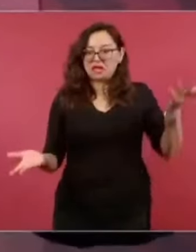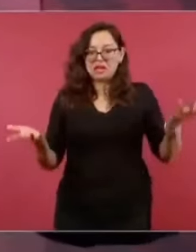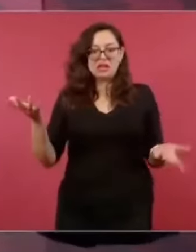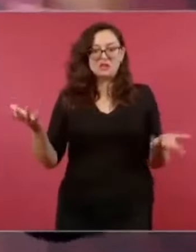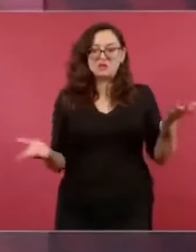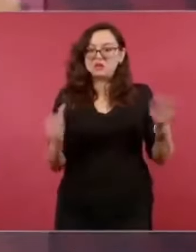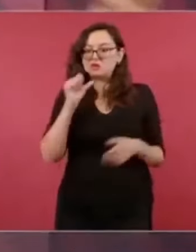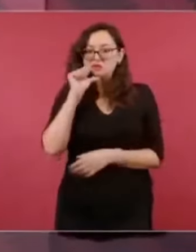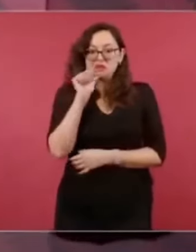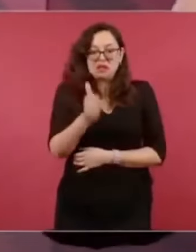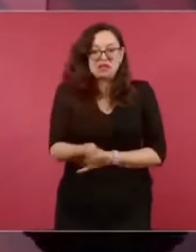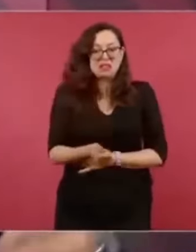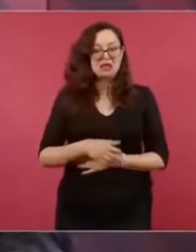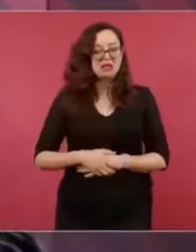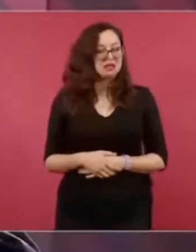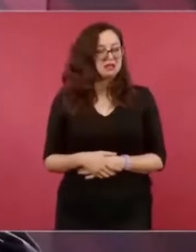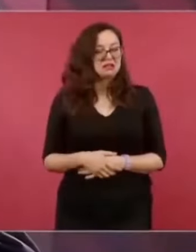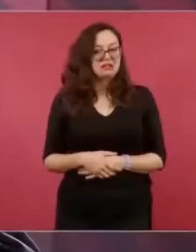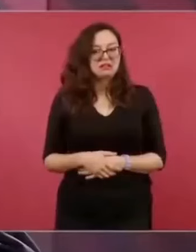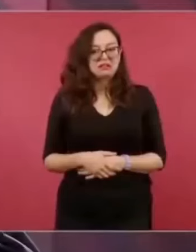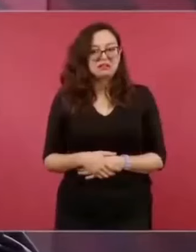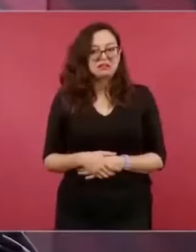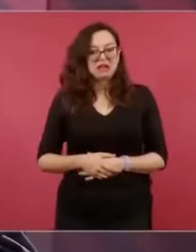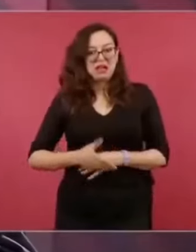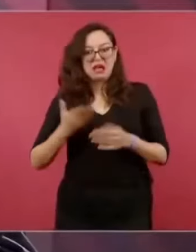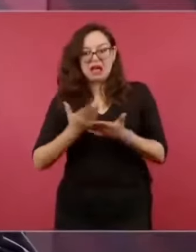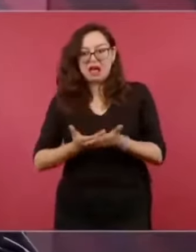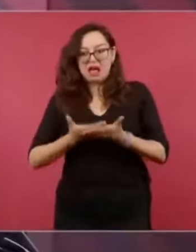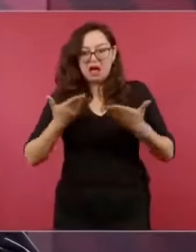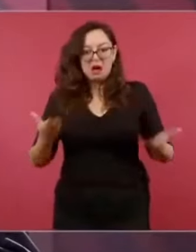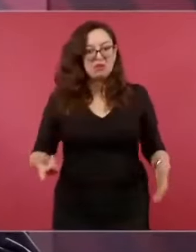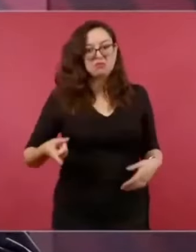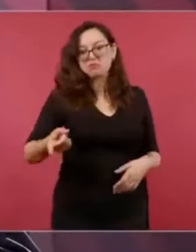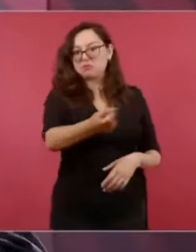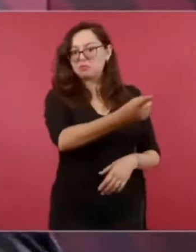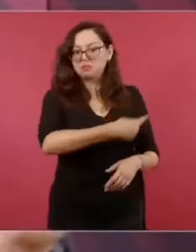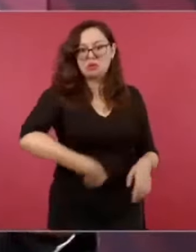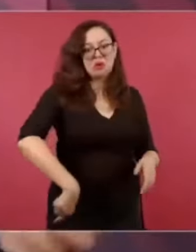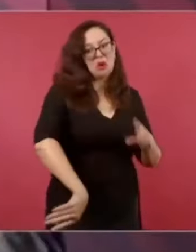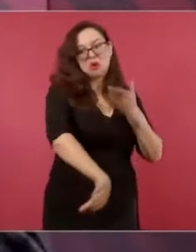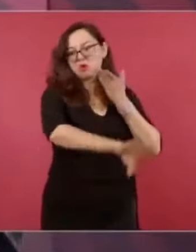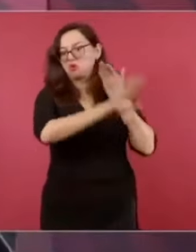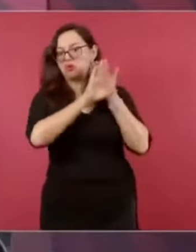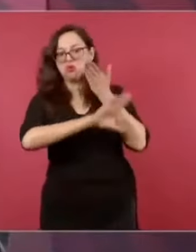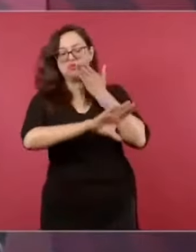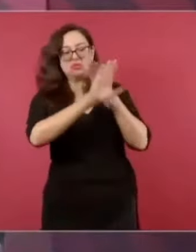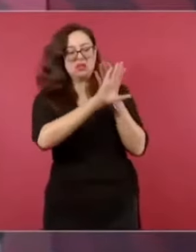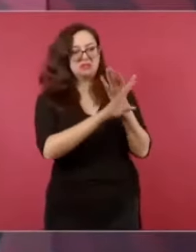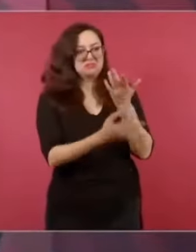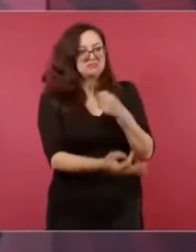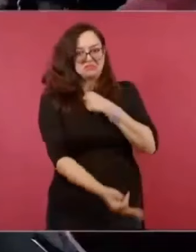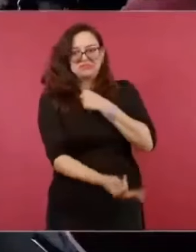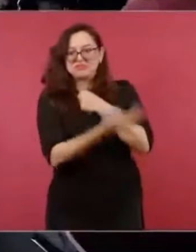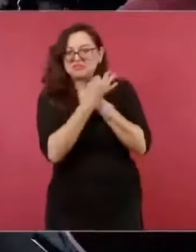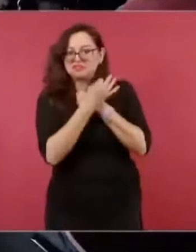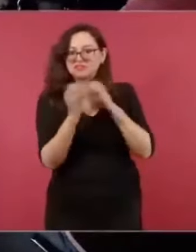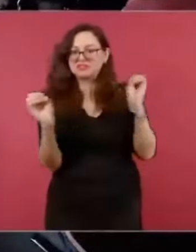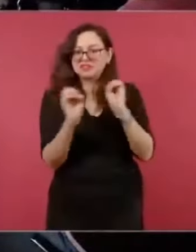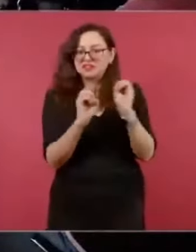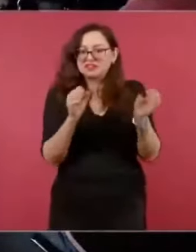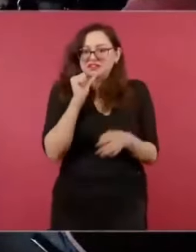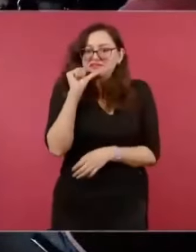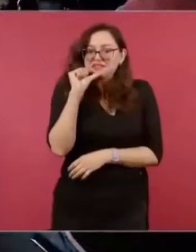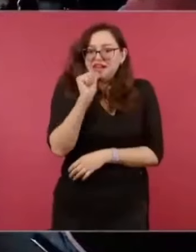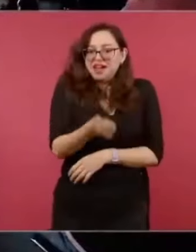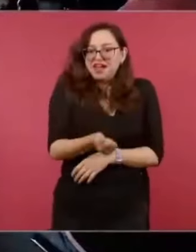nada, nada, nada, nada. Si no fuese